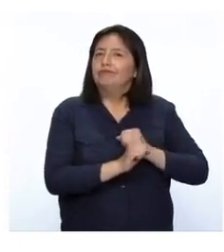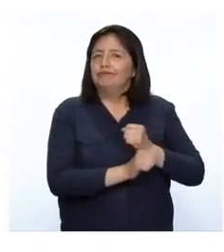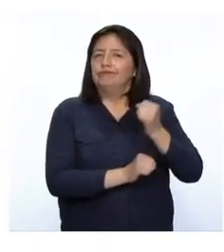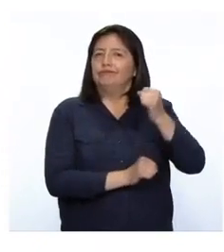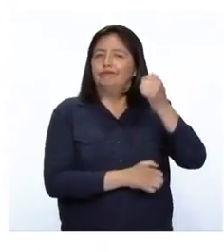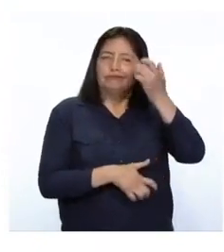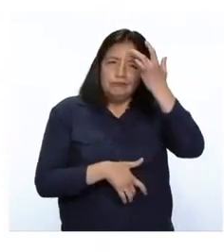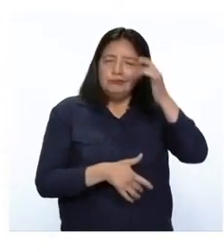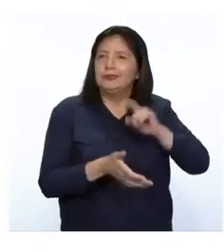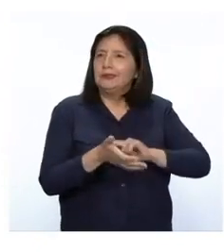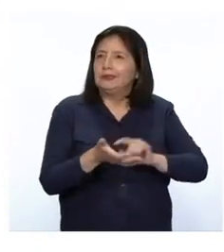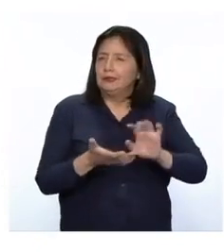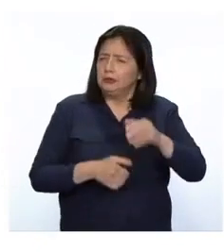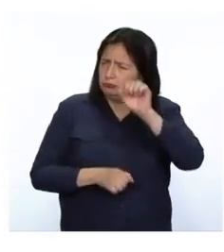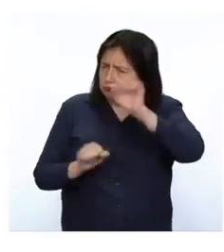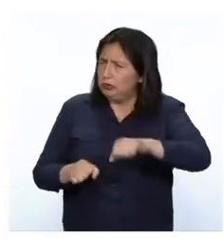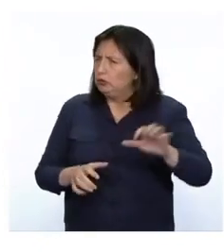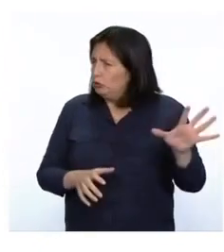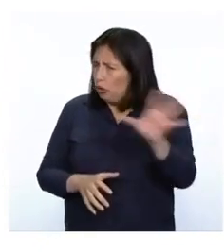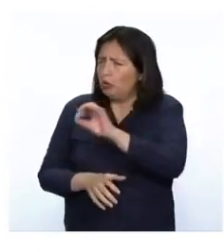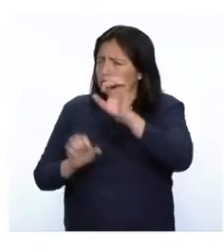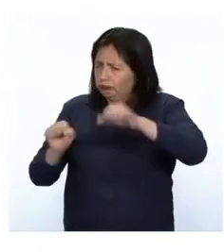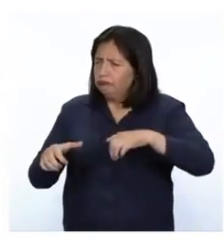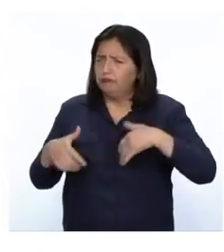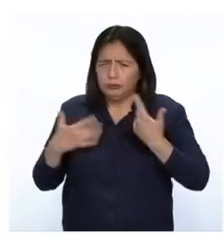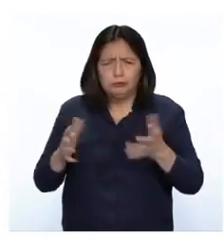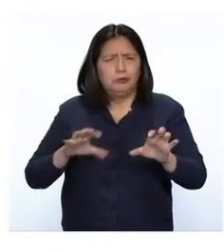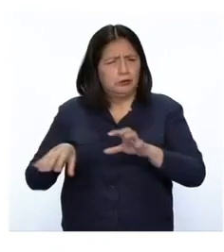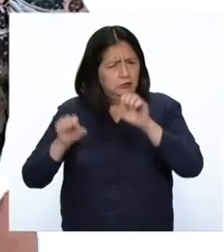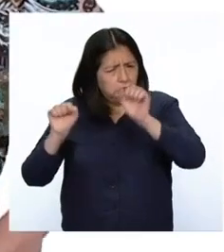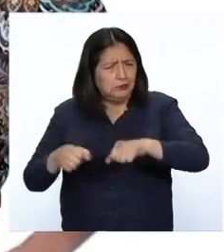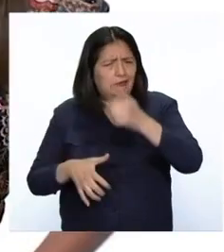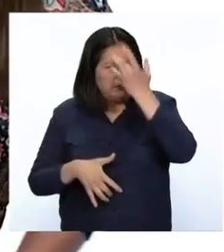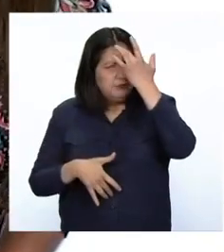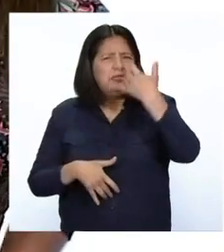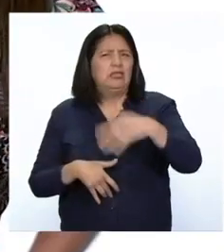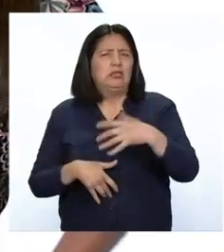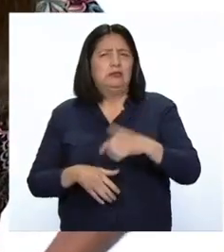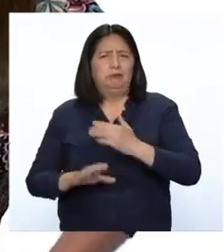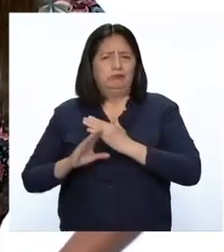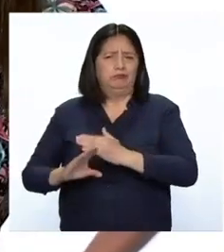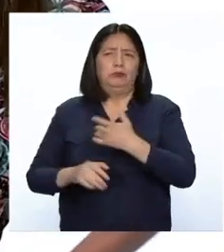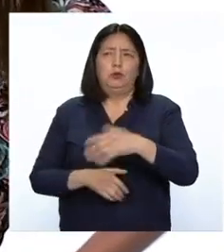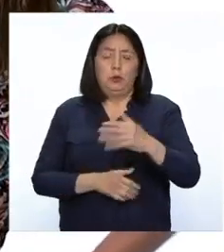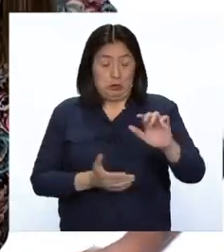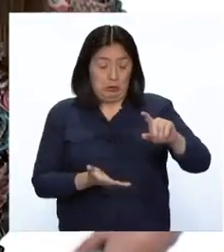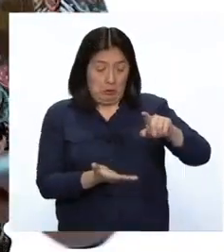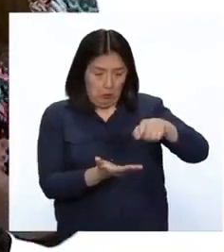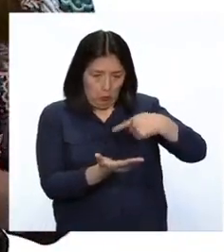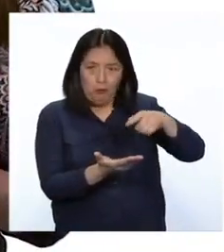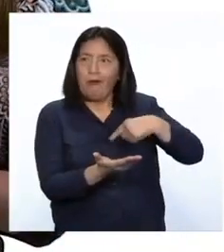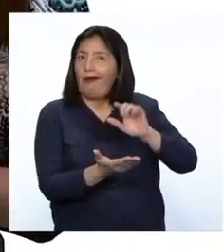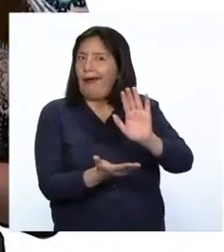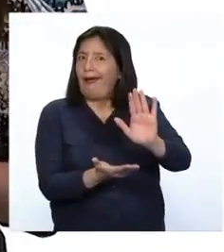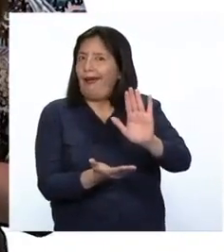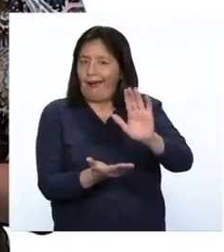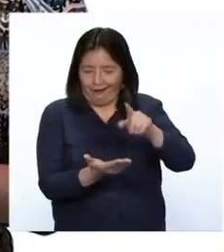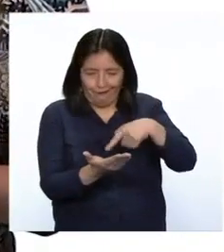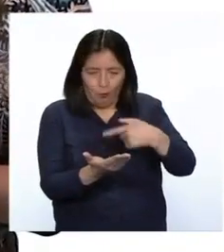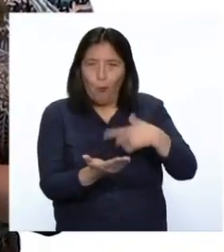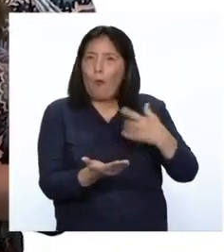todos podemos hacer algo para combatir esta enfermedad tan presente en el Perú. Un momento que me han llegado unos mensajes.